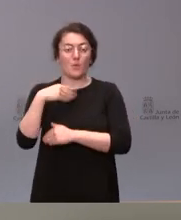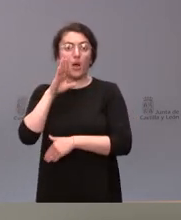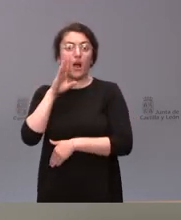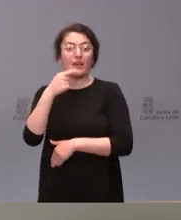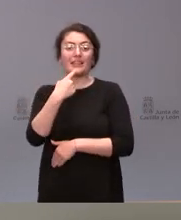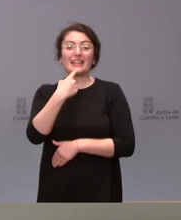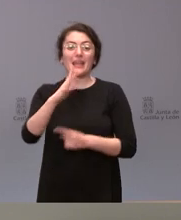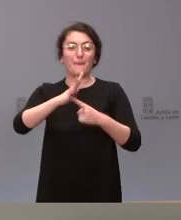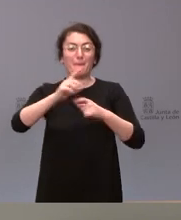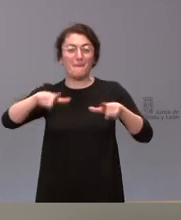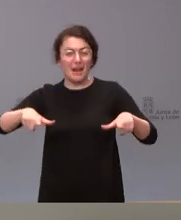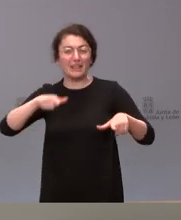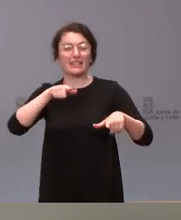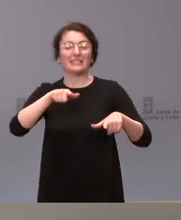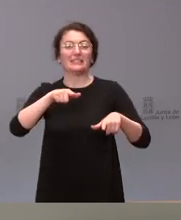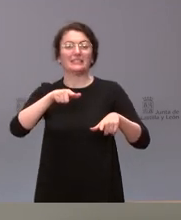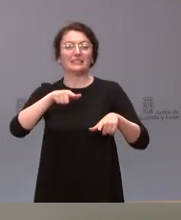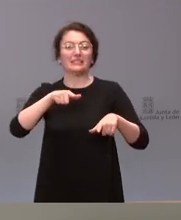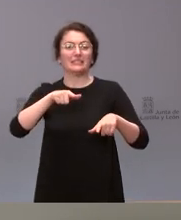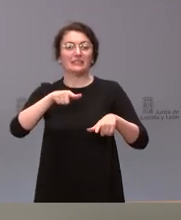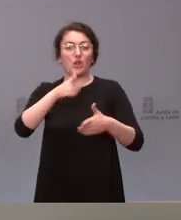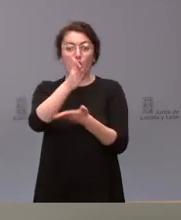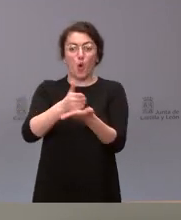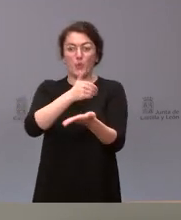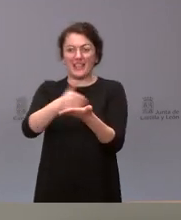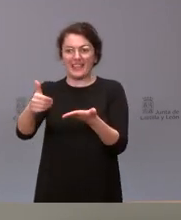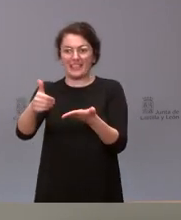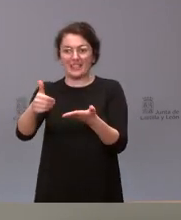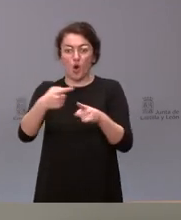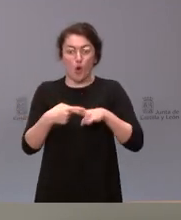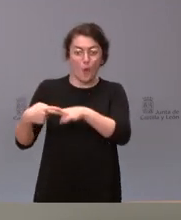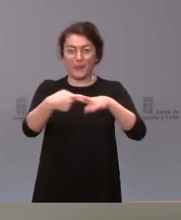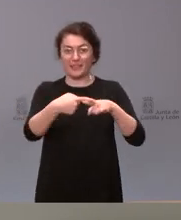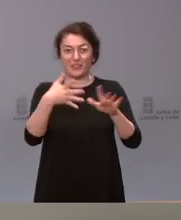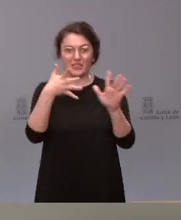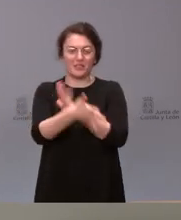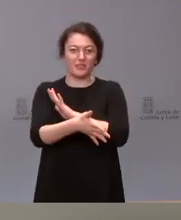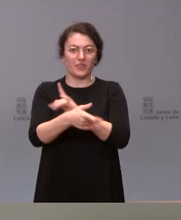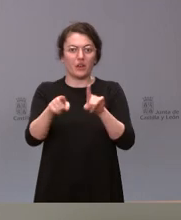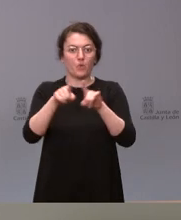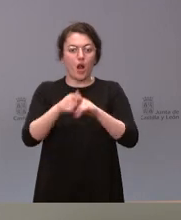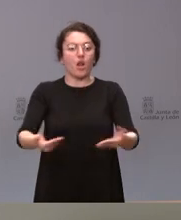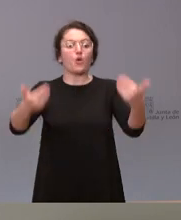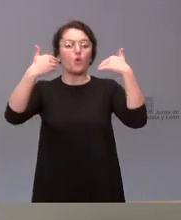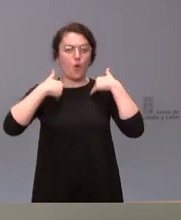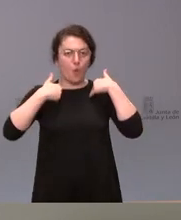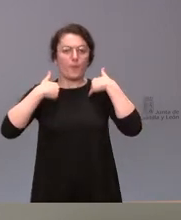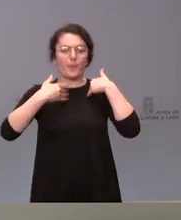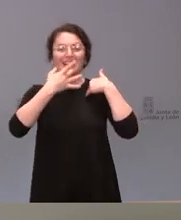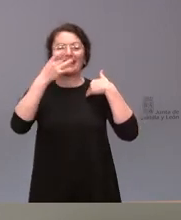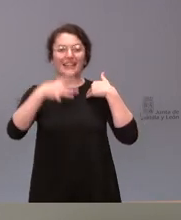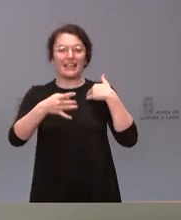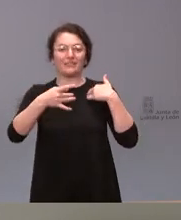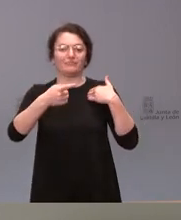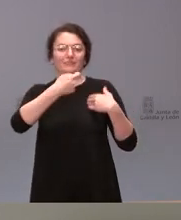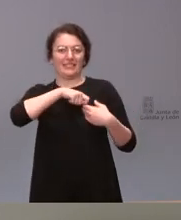parque que tenía afección a dos comunidades autónomas pues sería de competencia nacional y en todo caso también